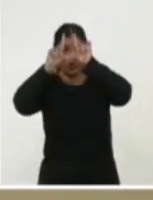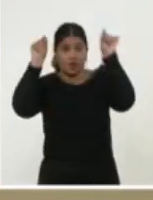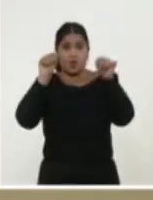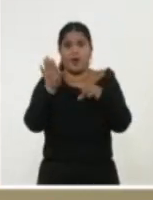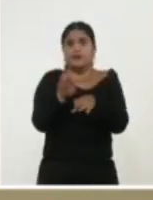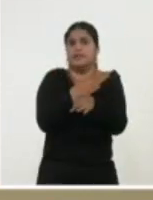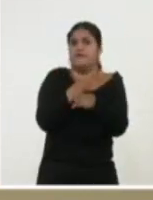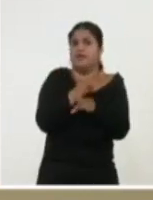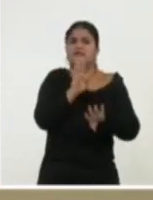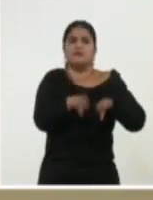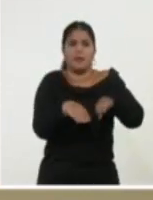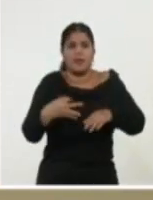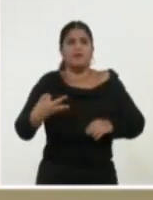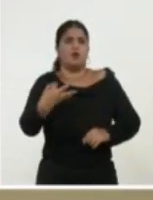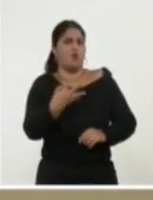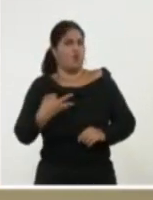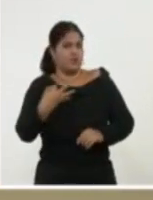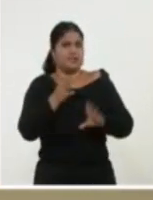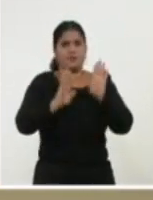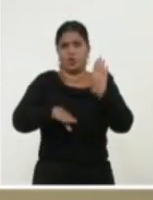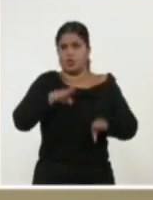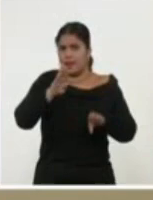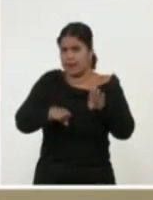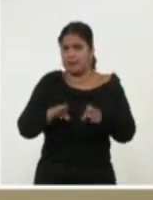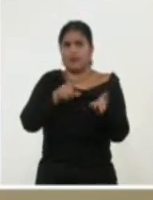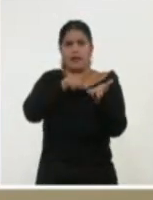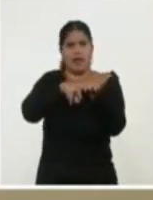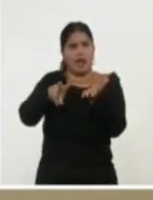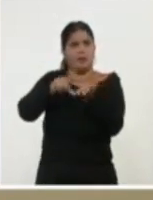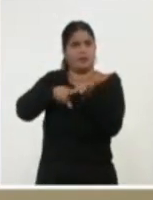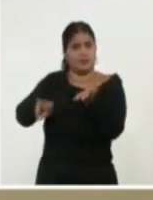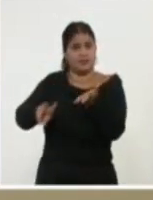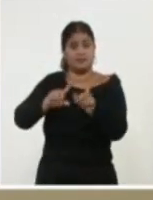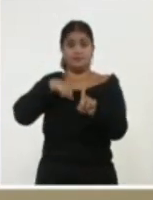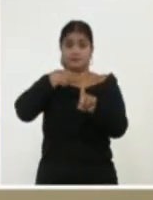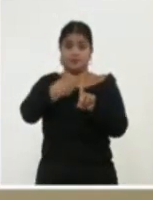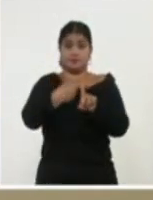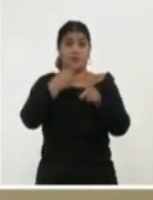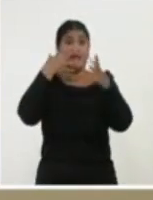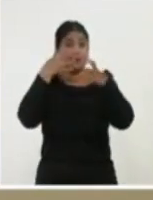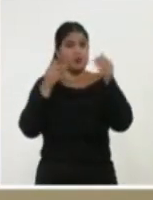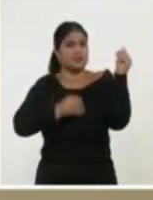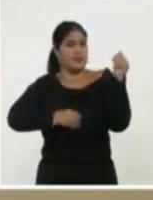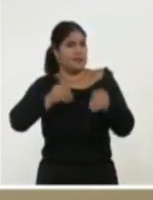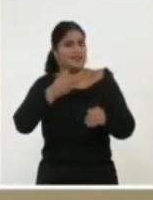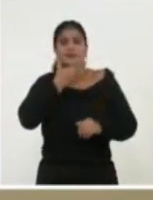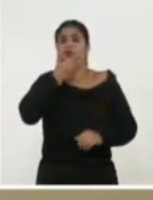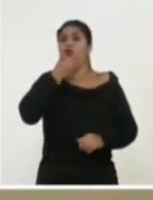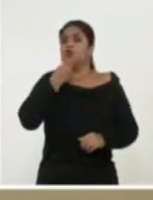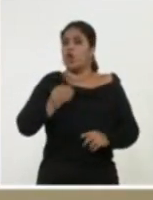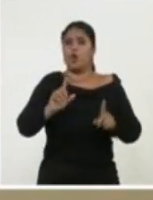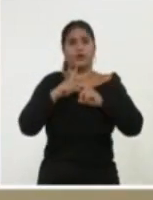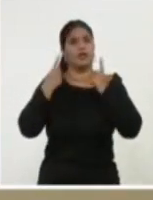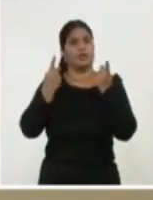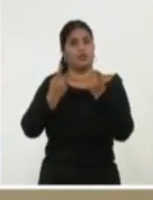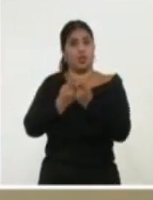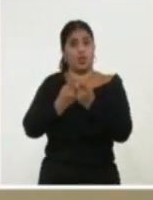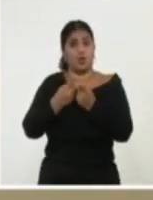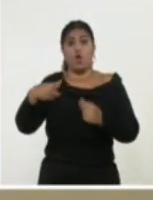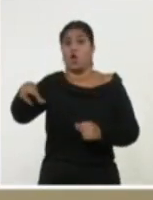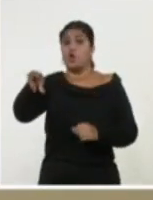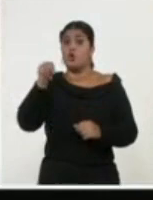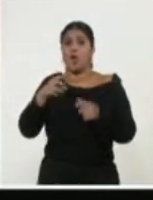otro. Además destacó la importancia de la participación popular e insistió en seguir creando nuevos programas y